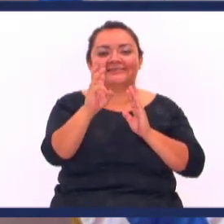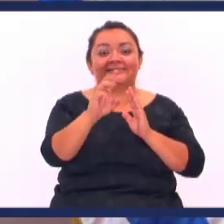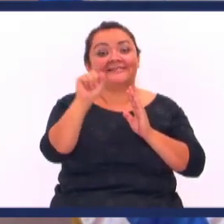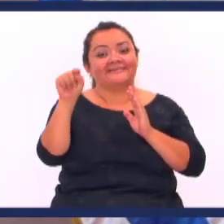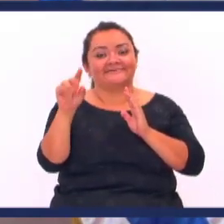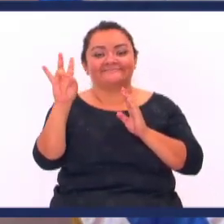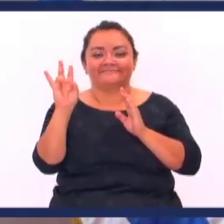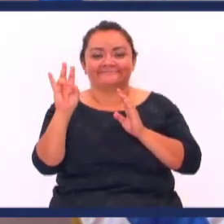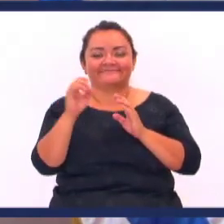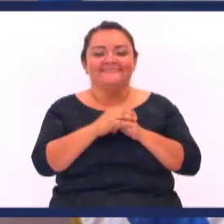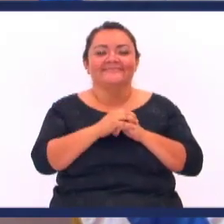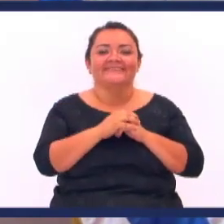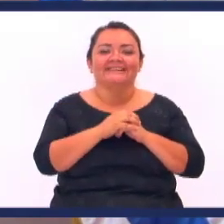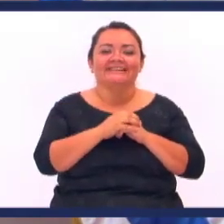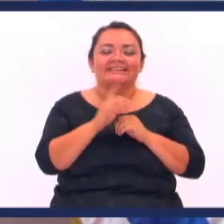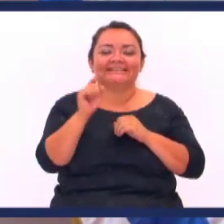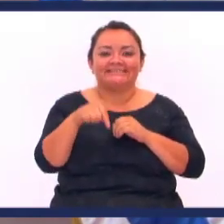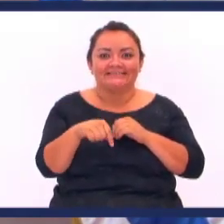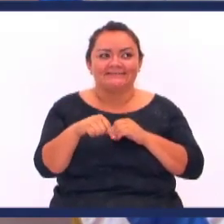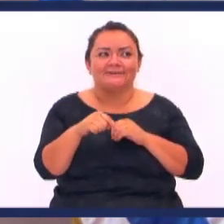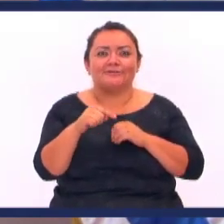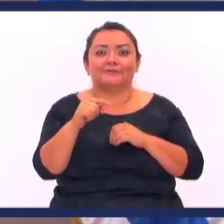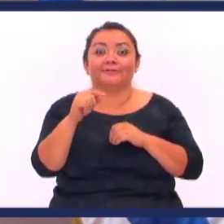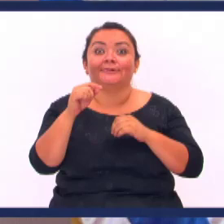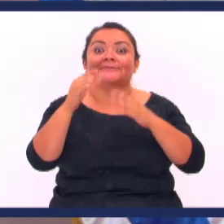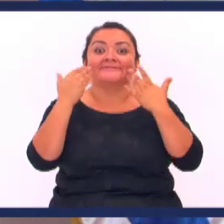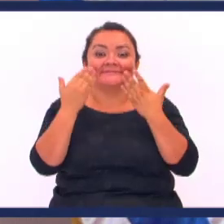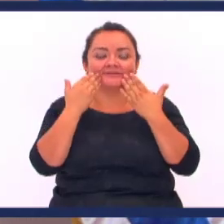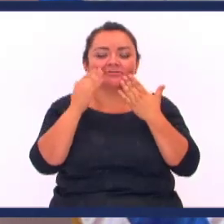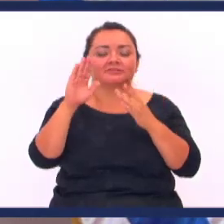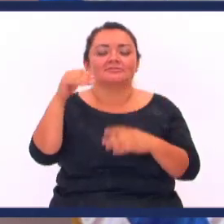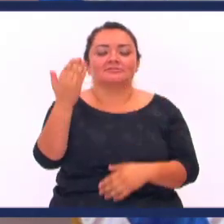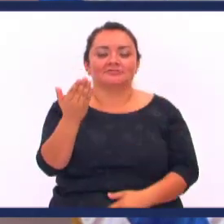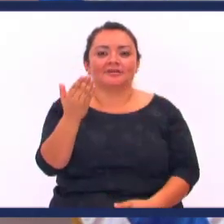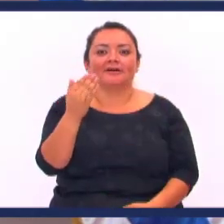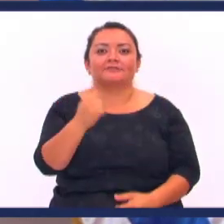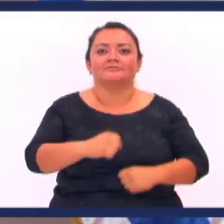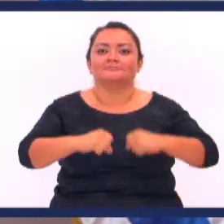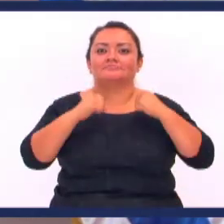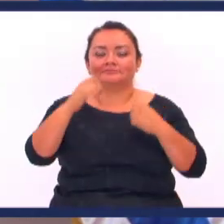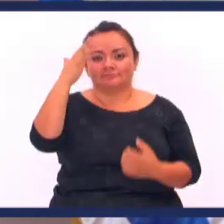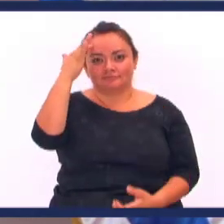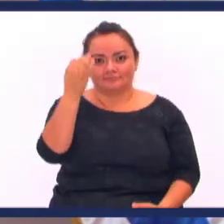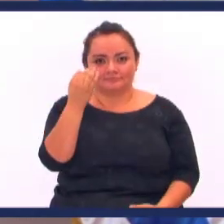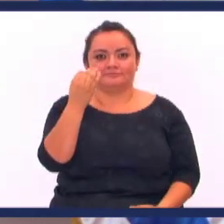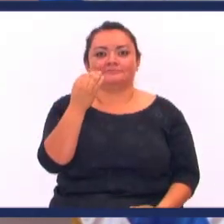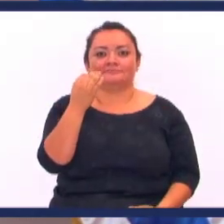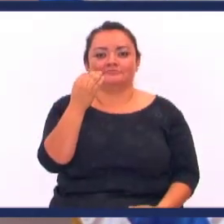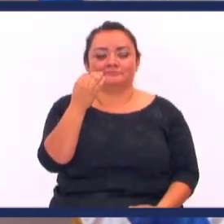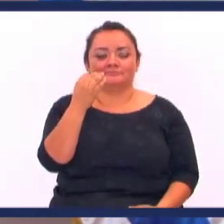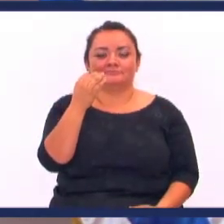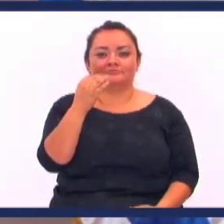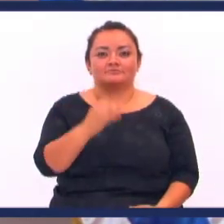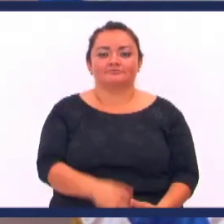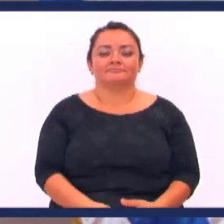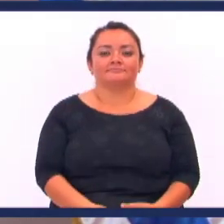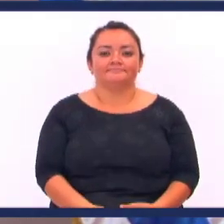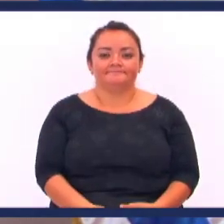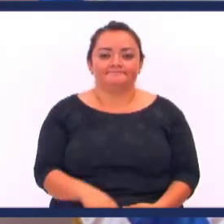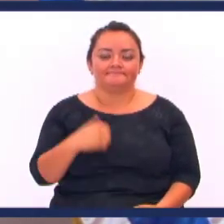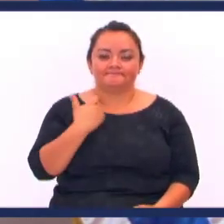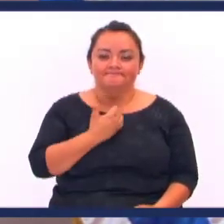alegráis Aunque ahora por un poco De tiempo Es necesario que tengáis Que dice la palabra Que tengáis que ser Afligidos